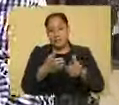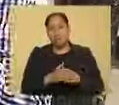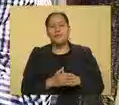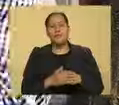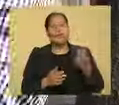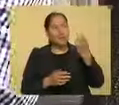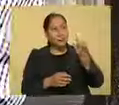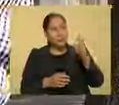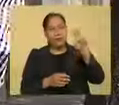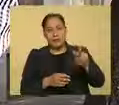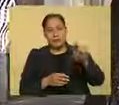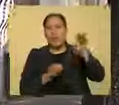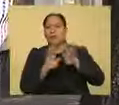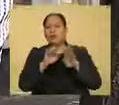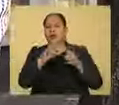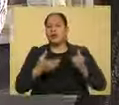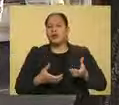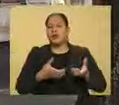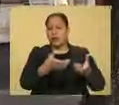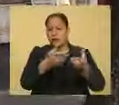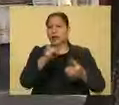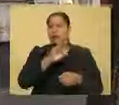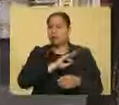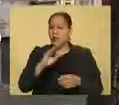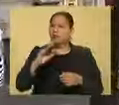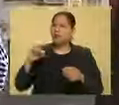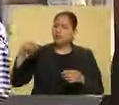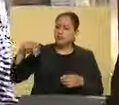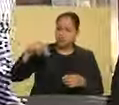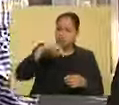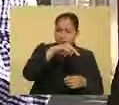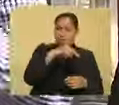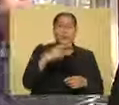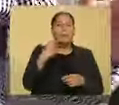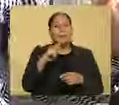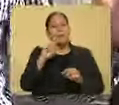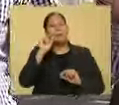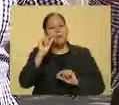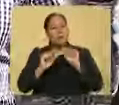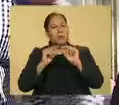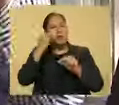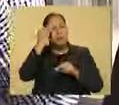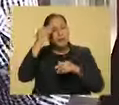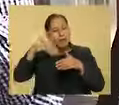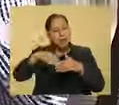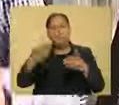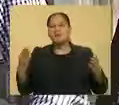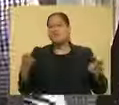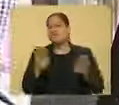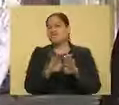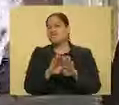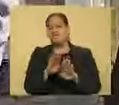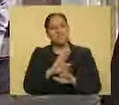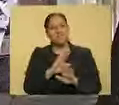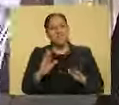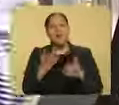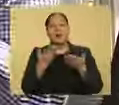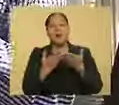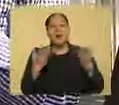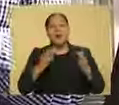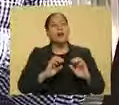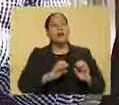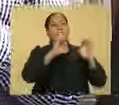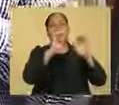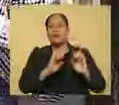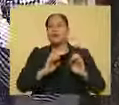era una calle por donde se podía transitar, pero ya con el paso del tiempo se cerró. Y ahora es un conjunto